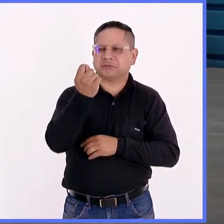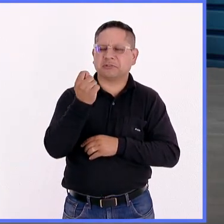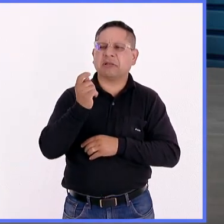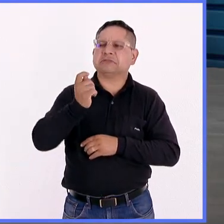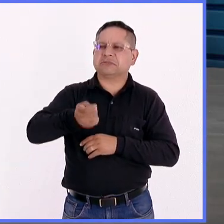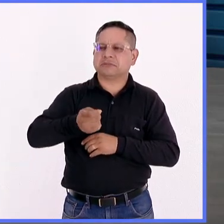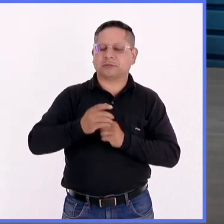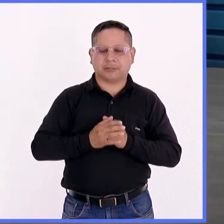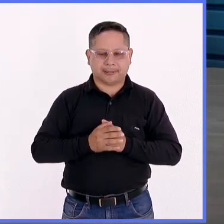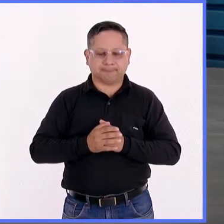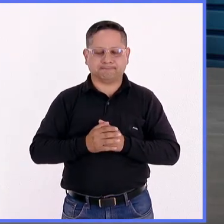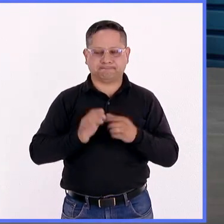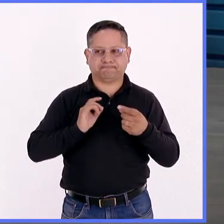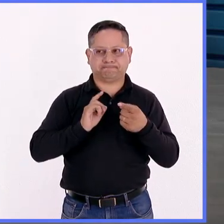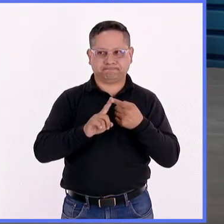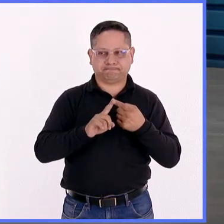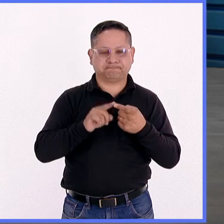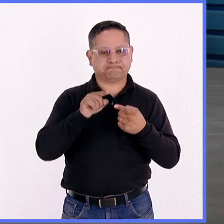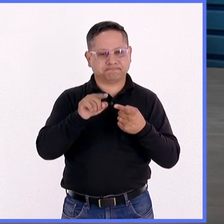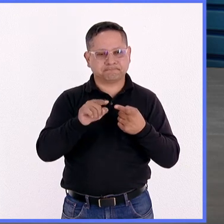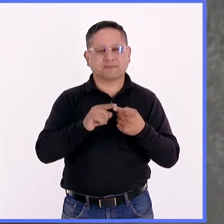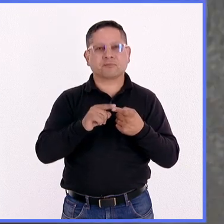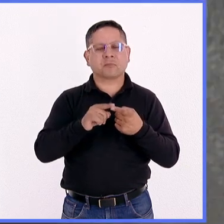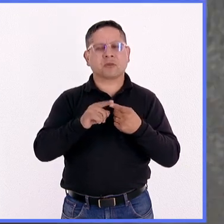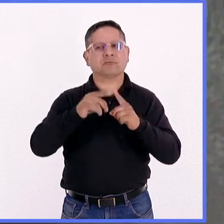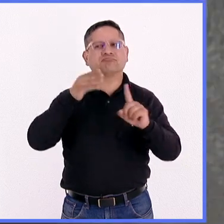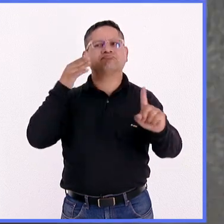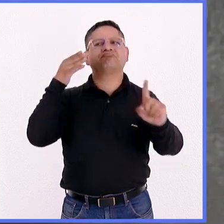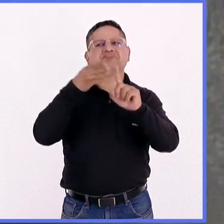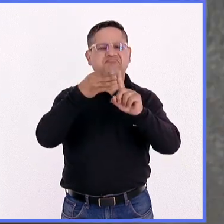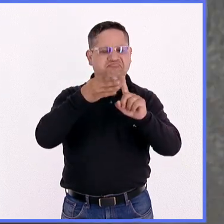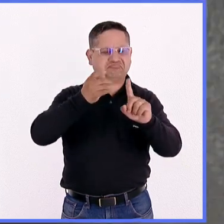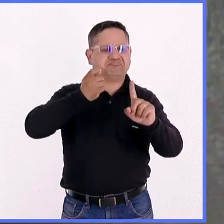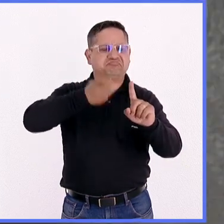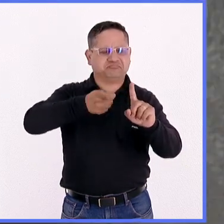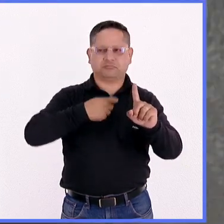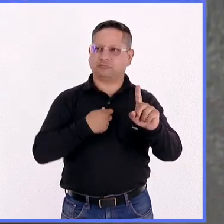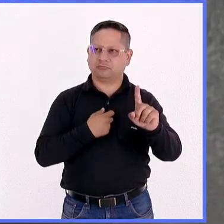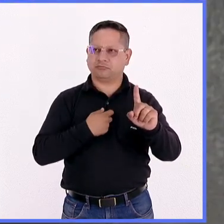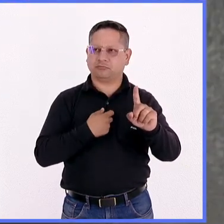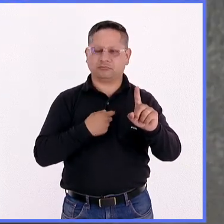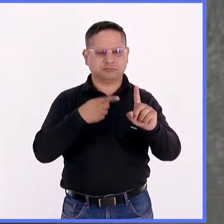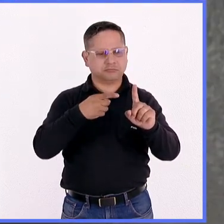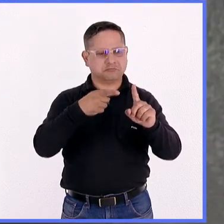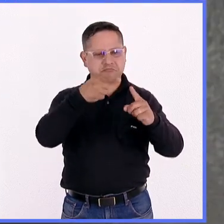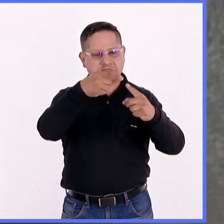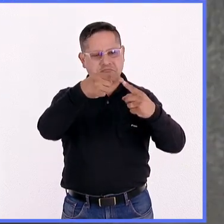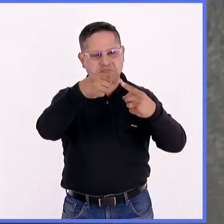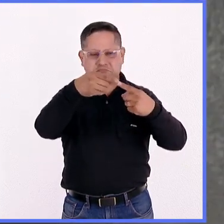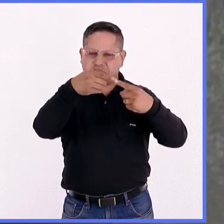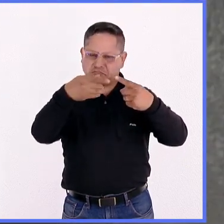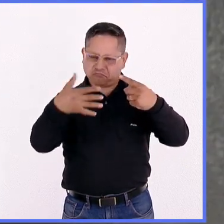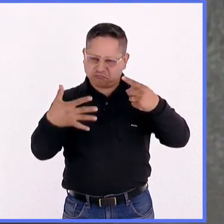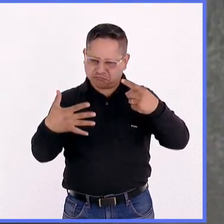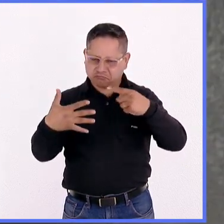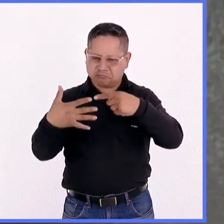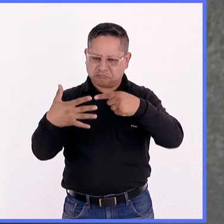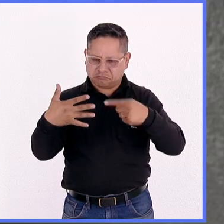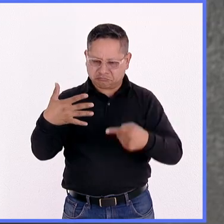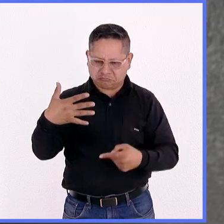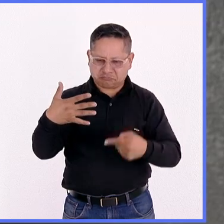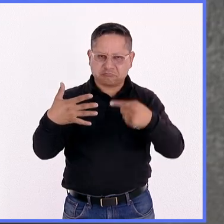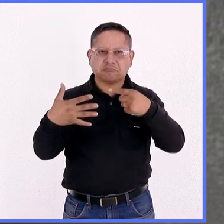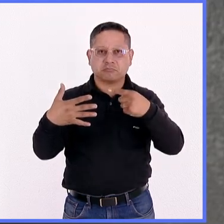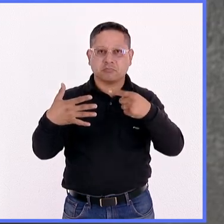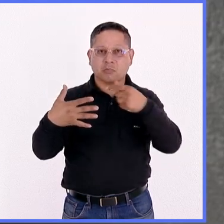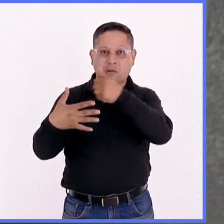consiste en, bueno, tener el desarrollo de una misión que se divida en diferentes sistemas. Cada uno de